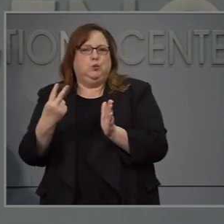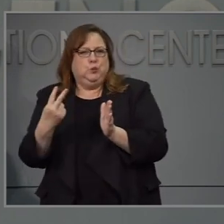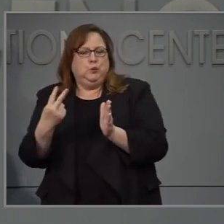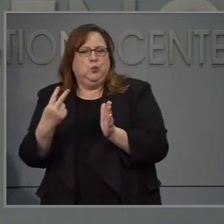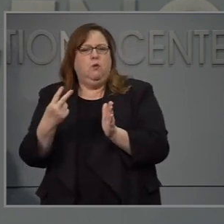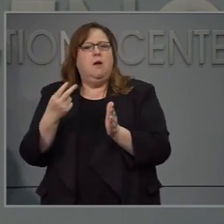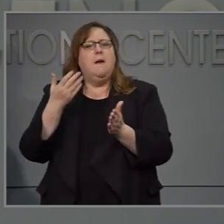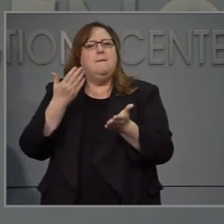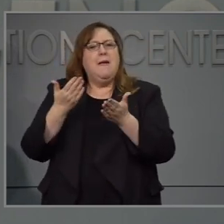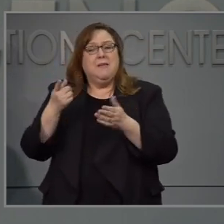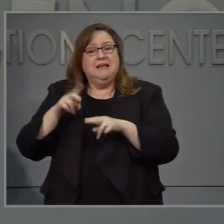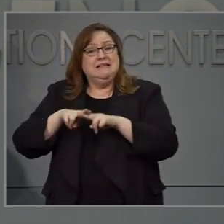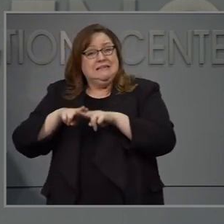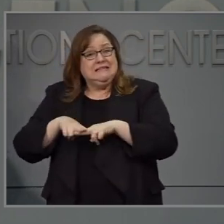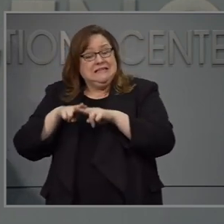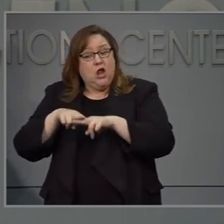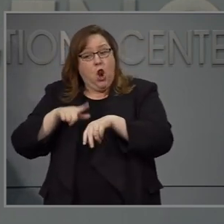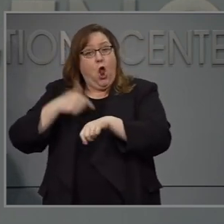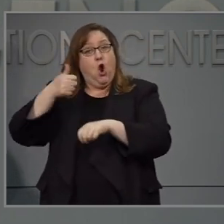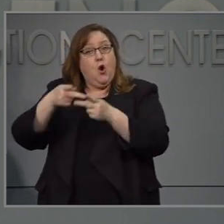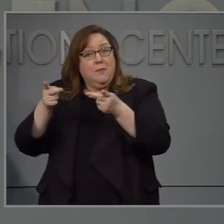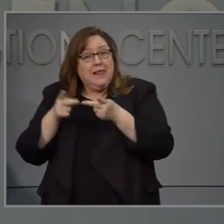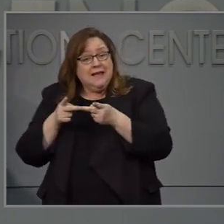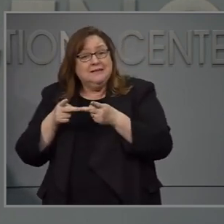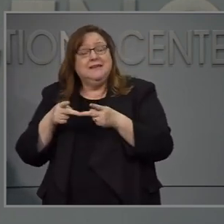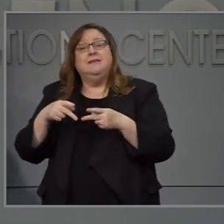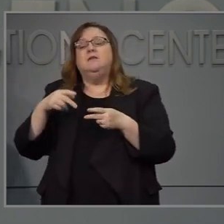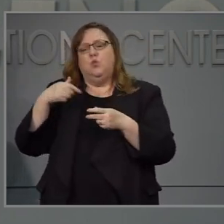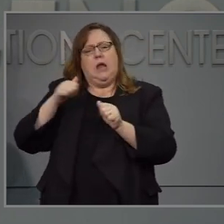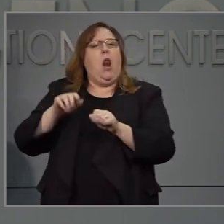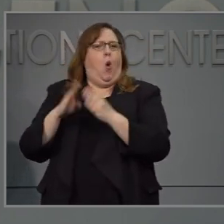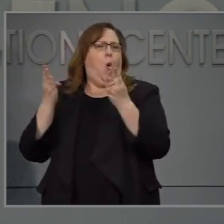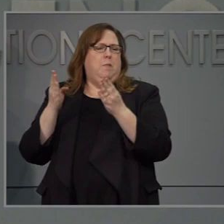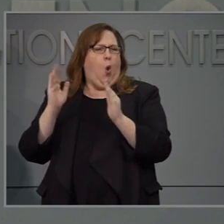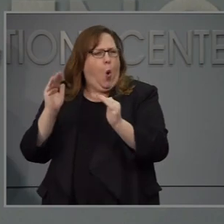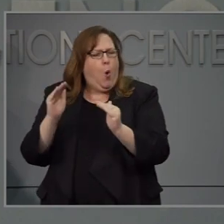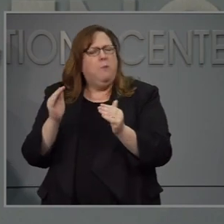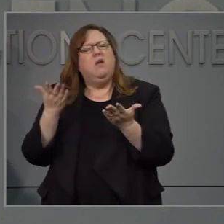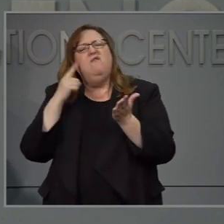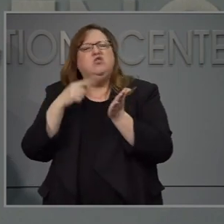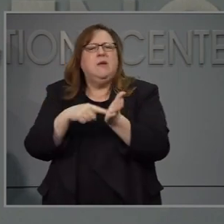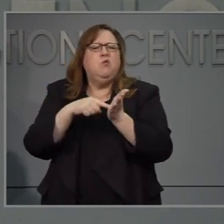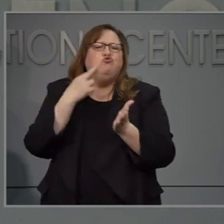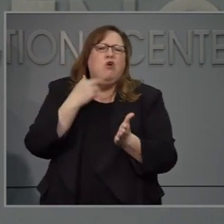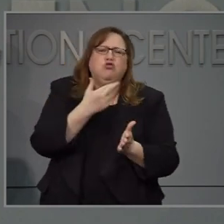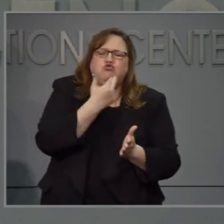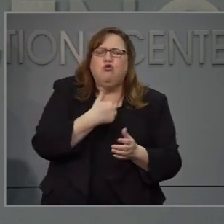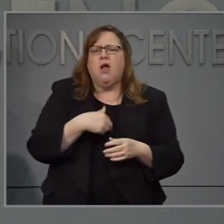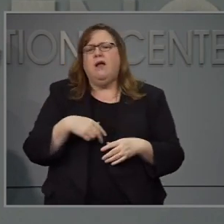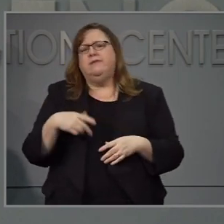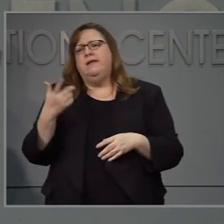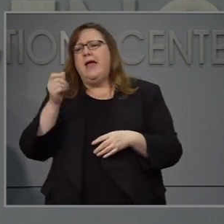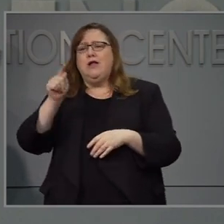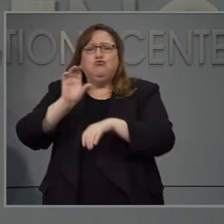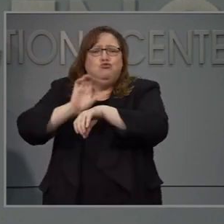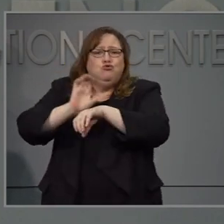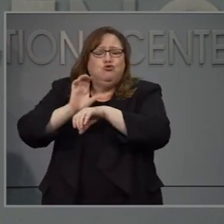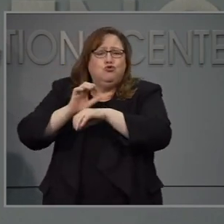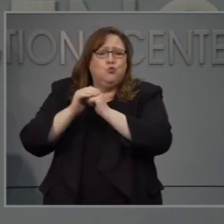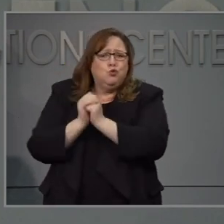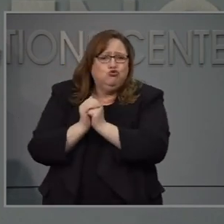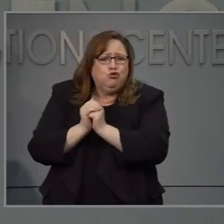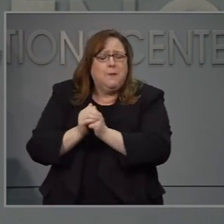o bien se está sentado por un periodo más largo de tiempo, como por ejemplo, en un restaurante o en un sitio religioso.